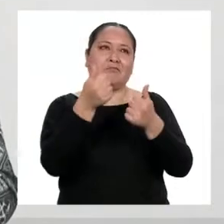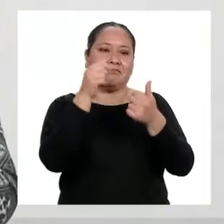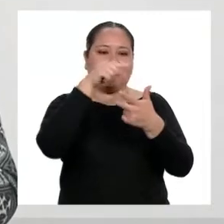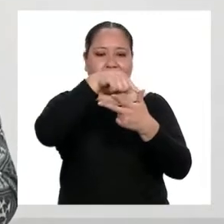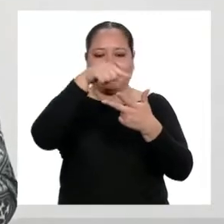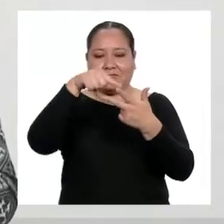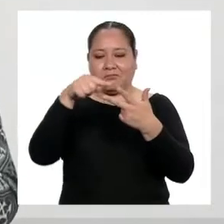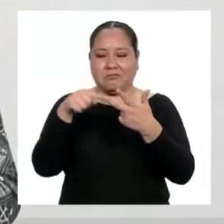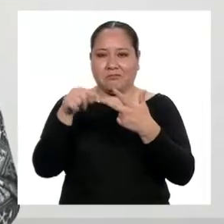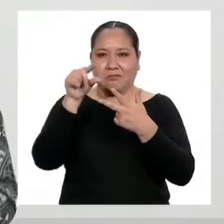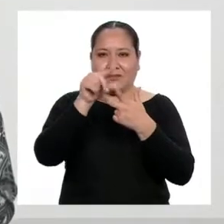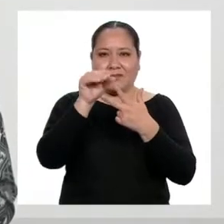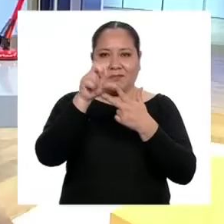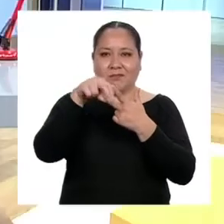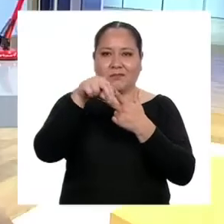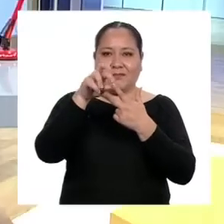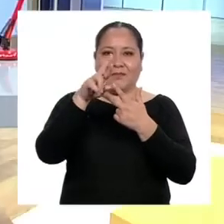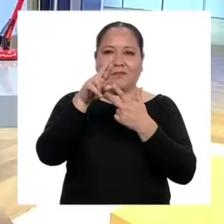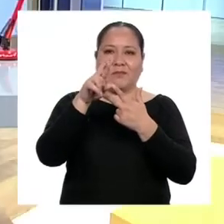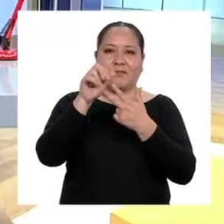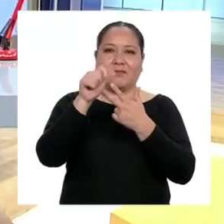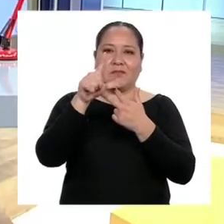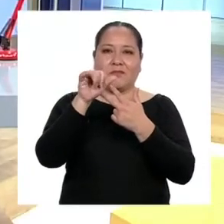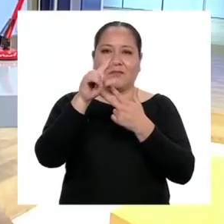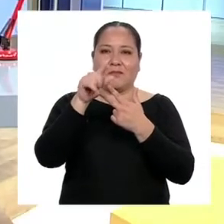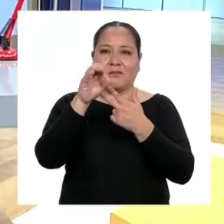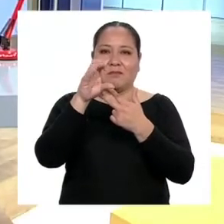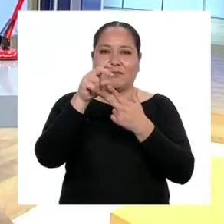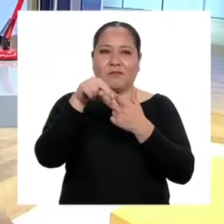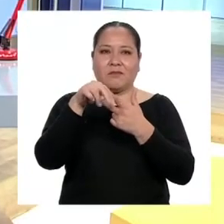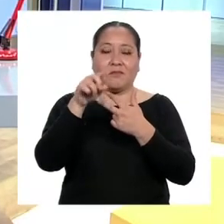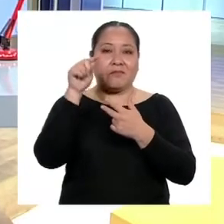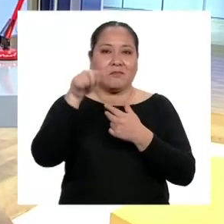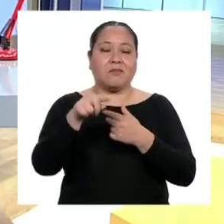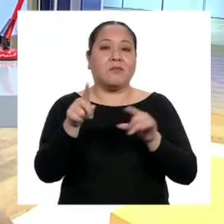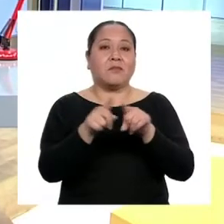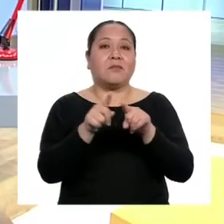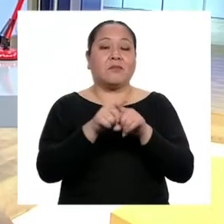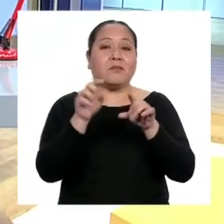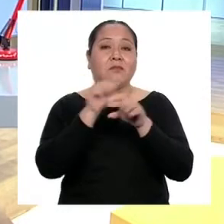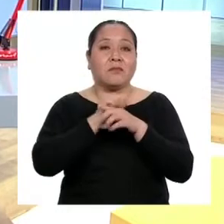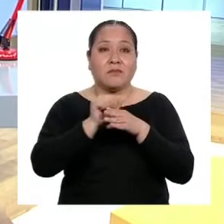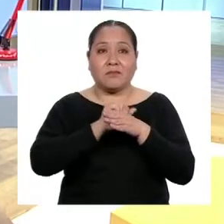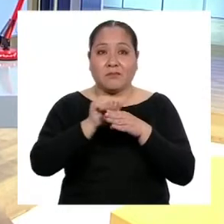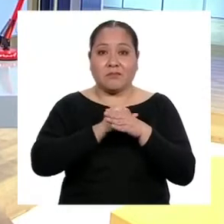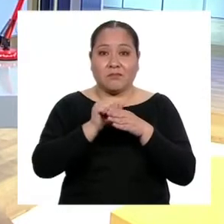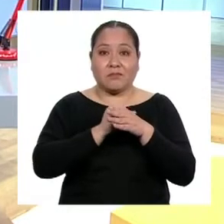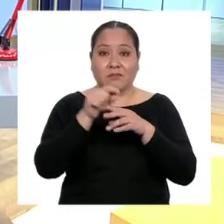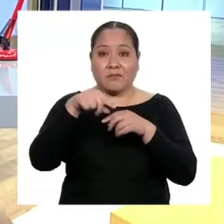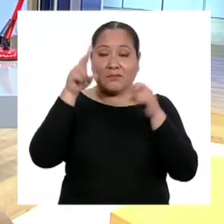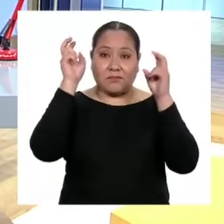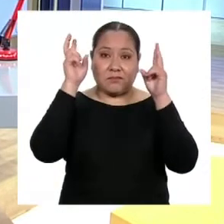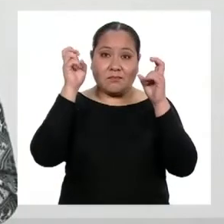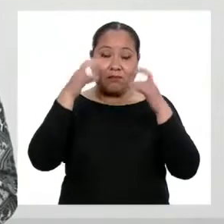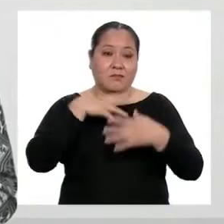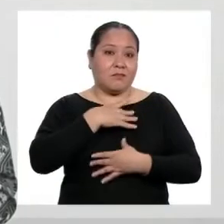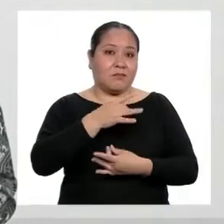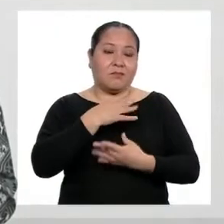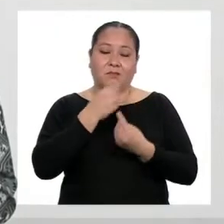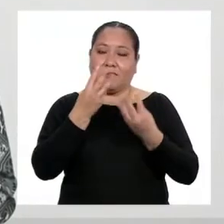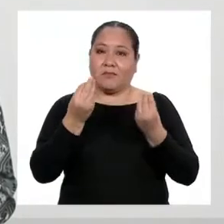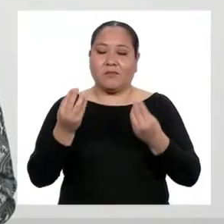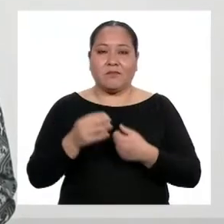macrorregla de la generalización. Además de la práctica. El tema me interesa mucho.